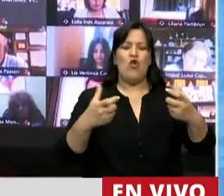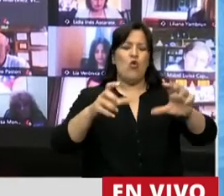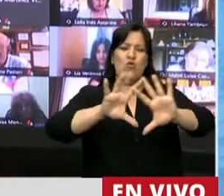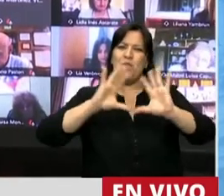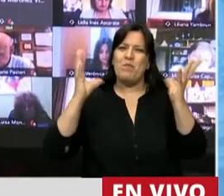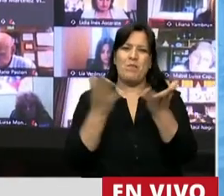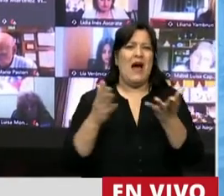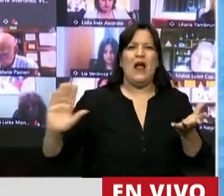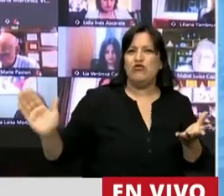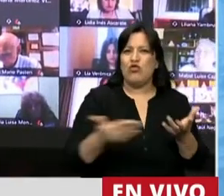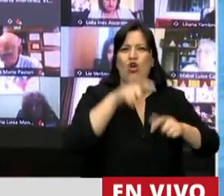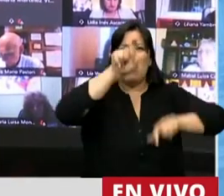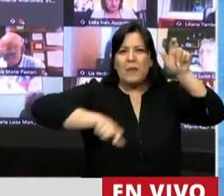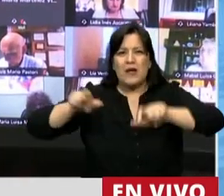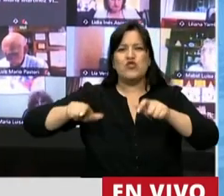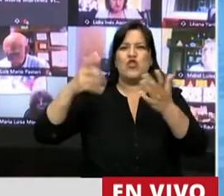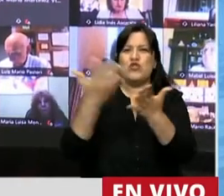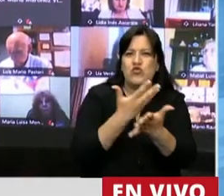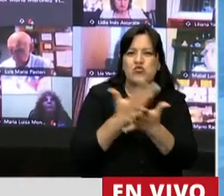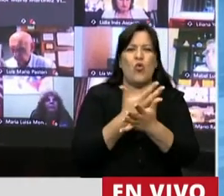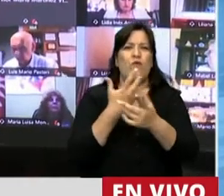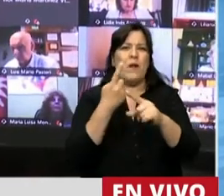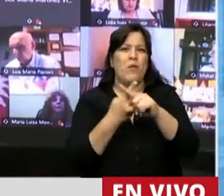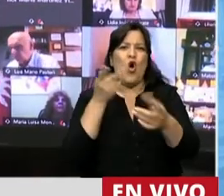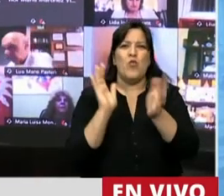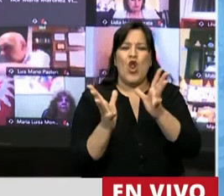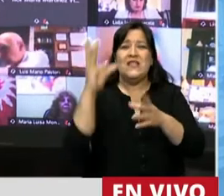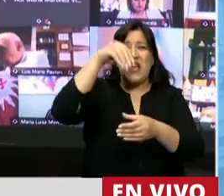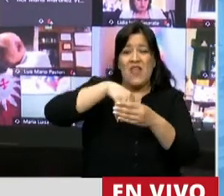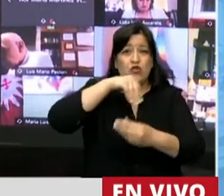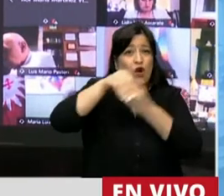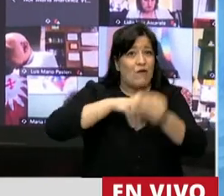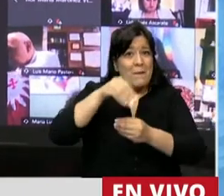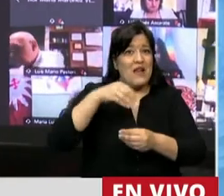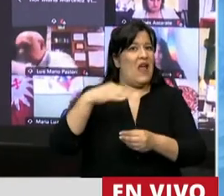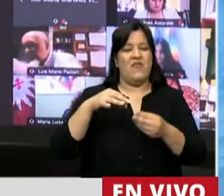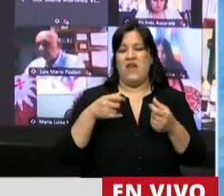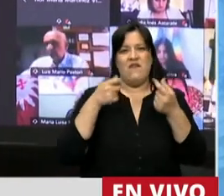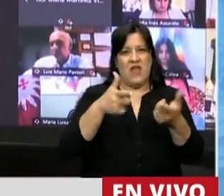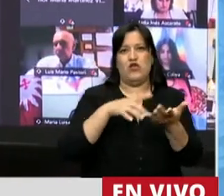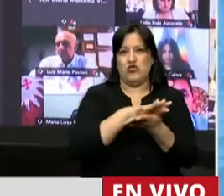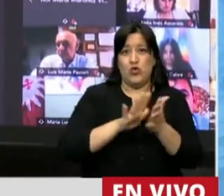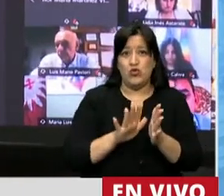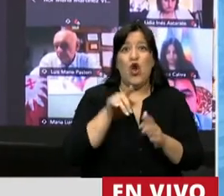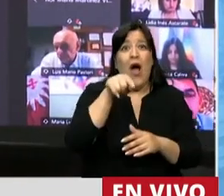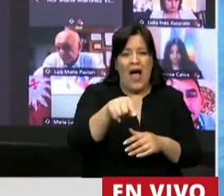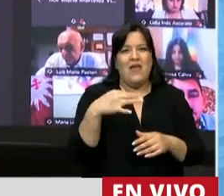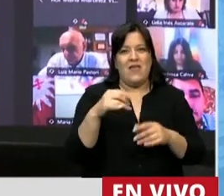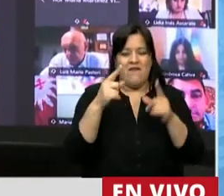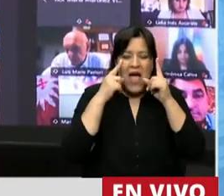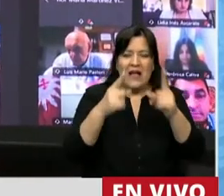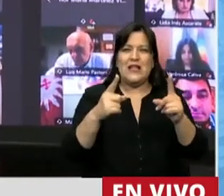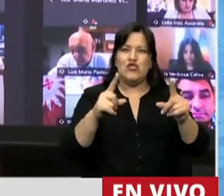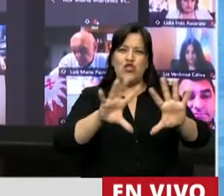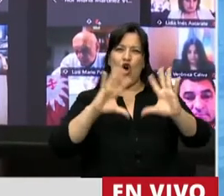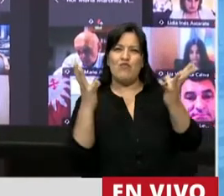todos los casos de violencia intrafamiliar. Y eso se resuelve al incluir la atención integral de salud